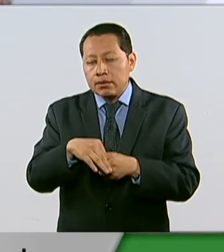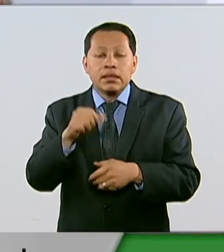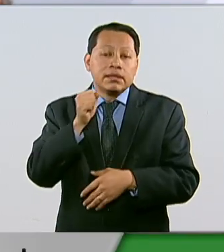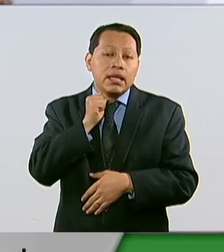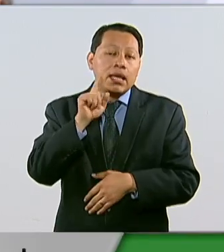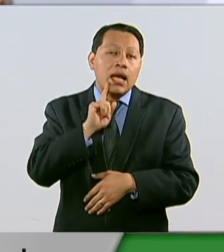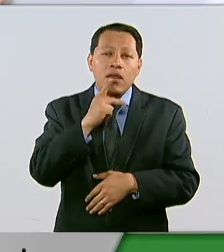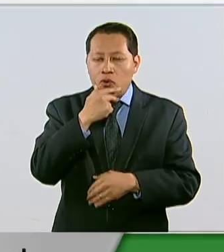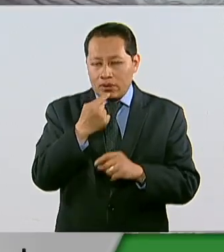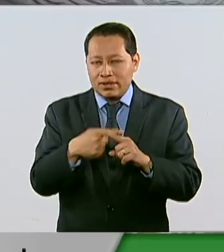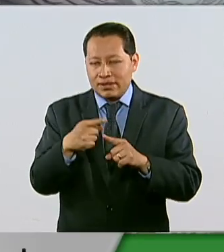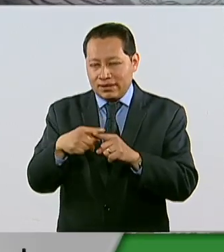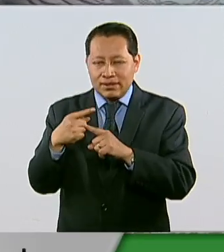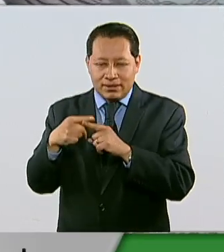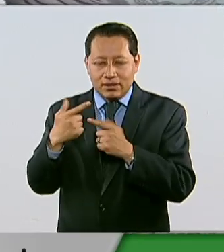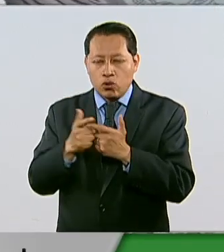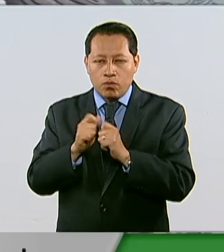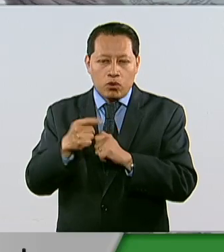distintos partidos.